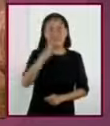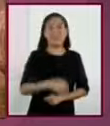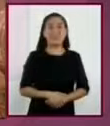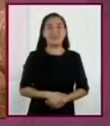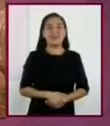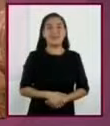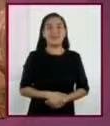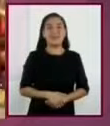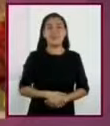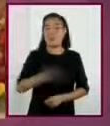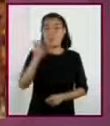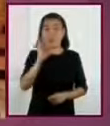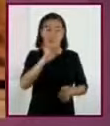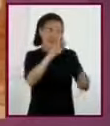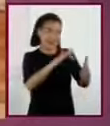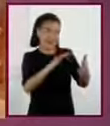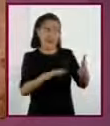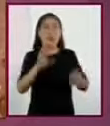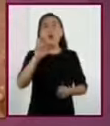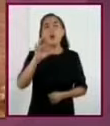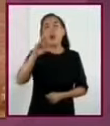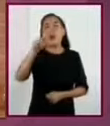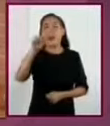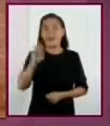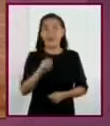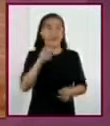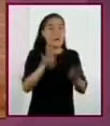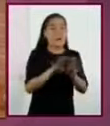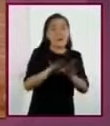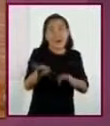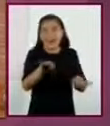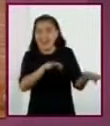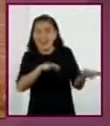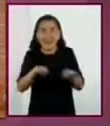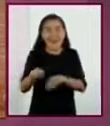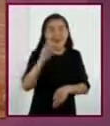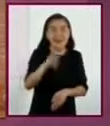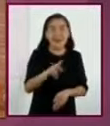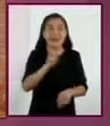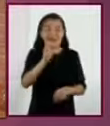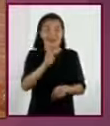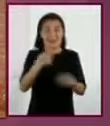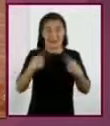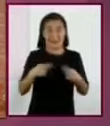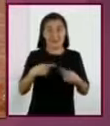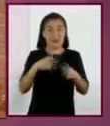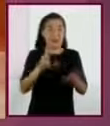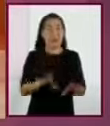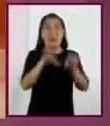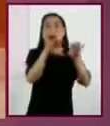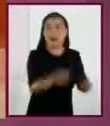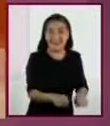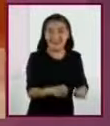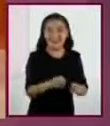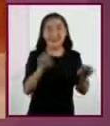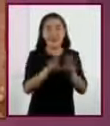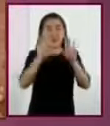Si leemos un cuento fantástico, por ejemplo, y el protagonista es detenido por una fuerza mágica,